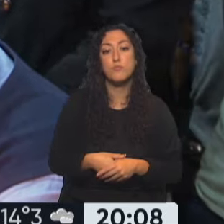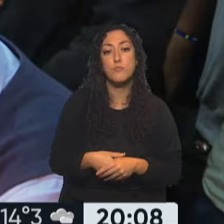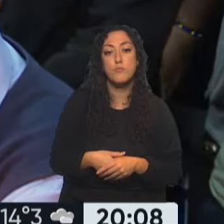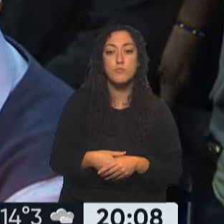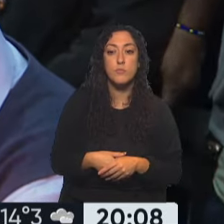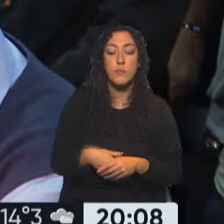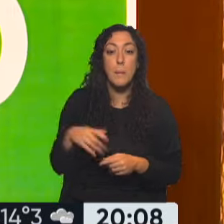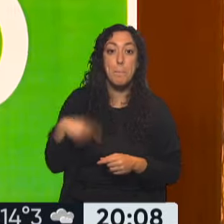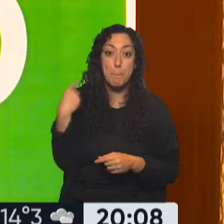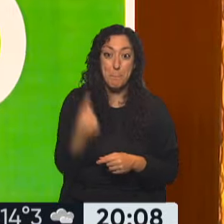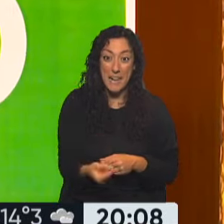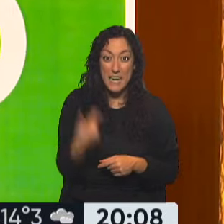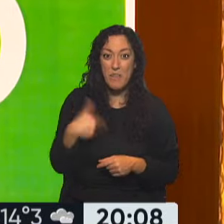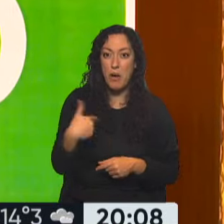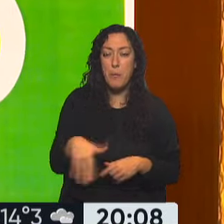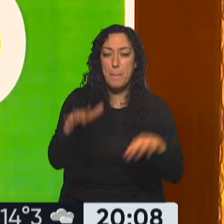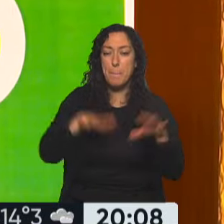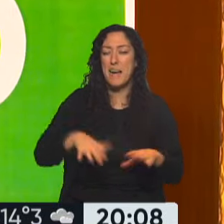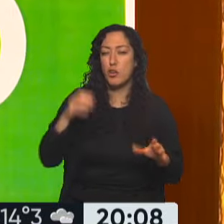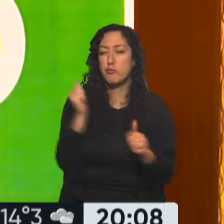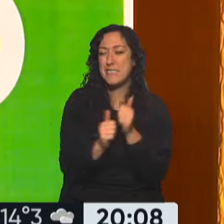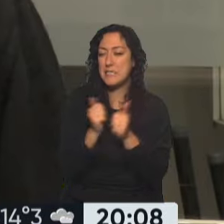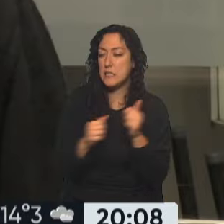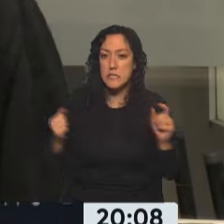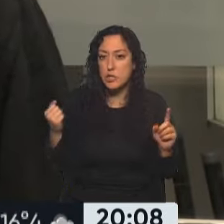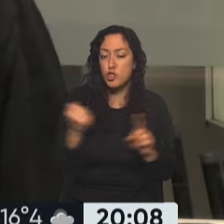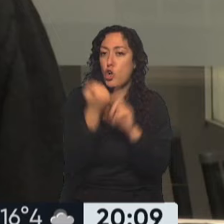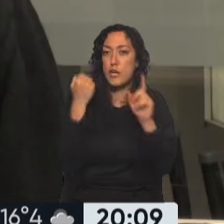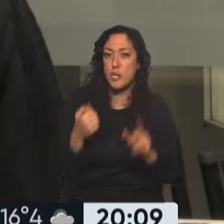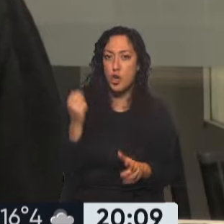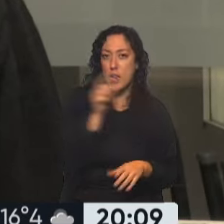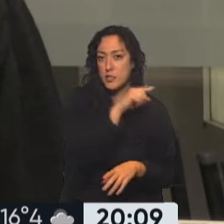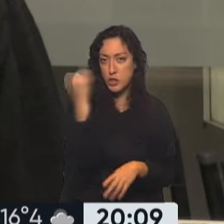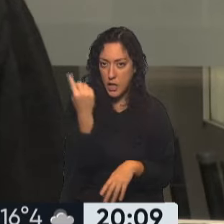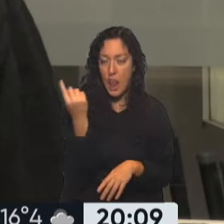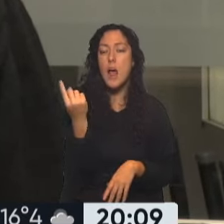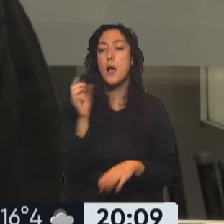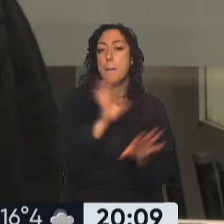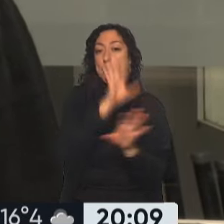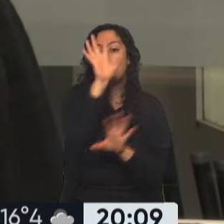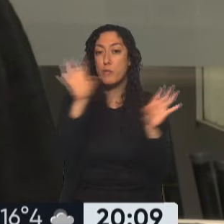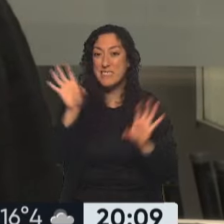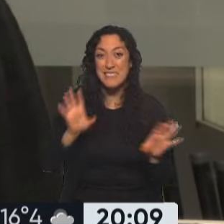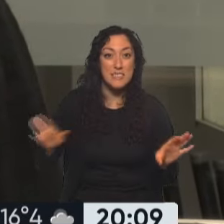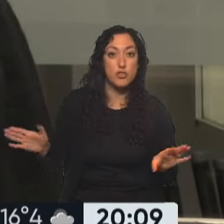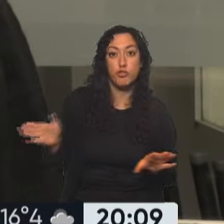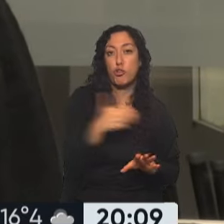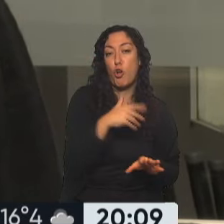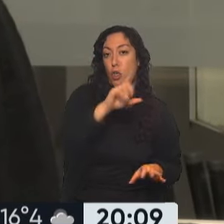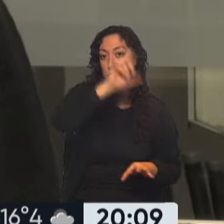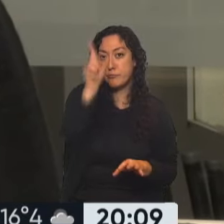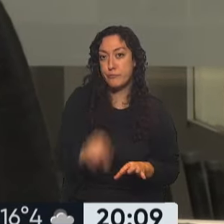que mañana va a ser una jornada de paro histórica, un parazo nacional que en todas las provincias va a tener una